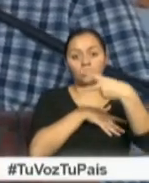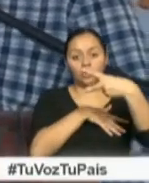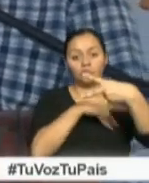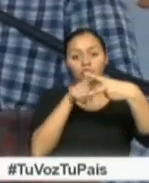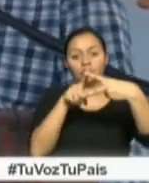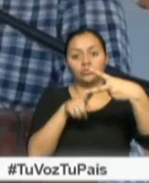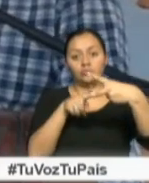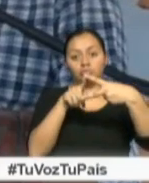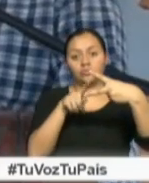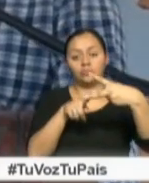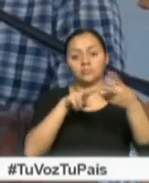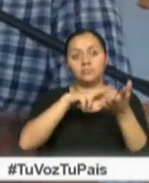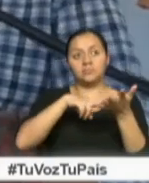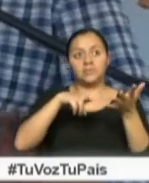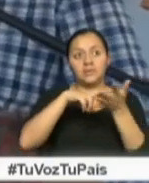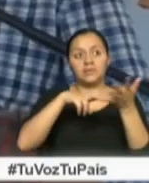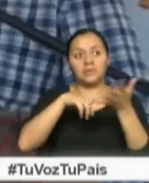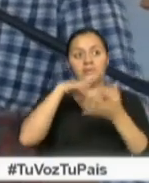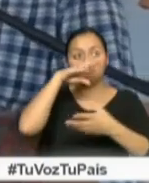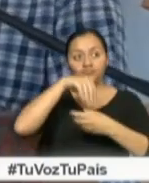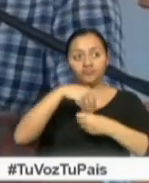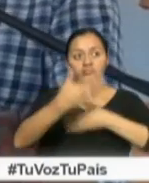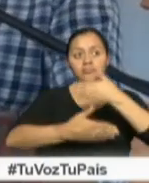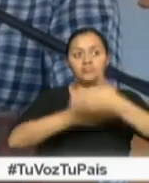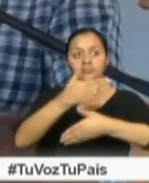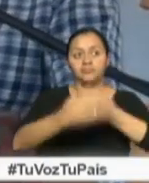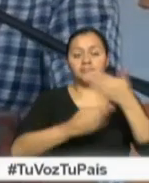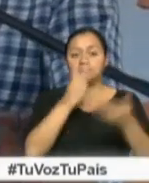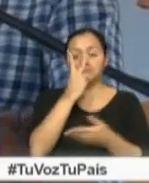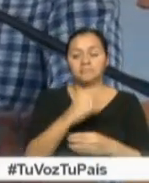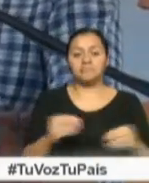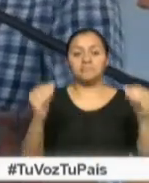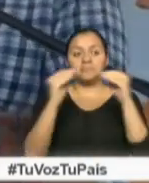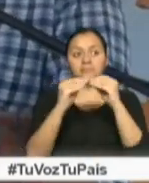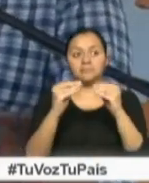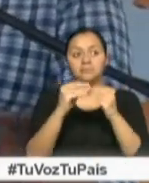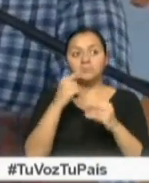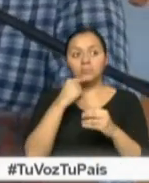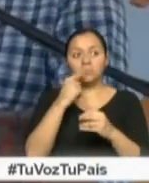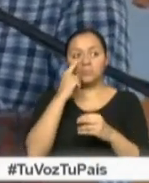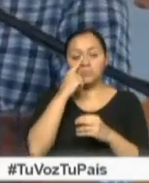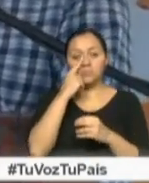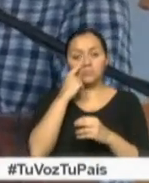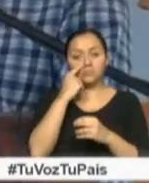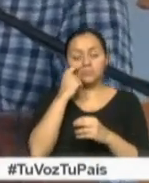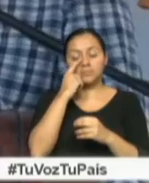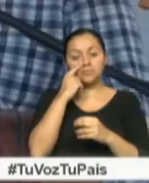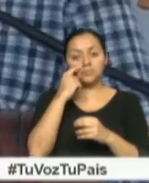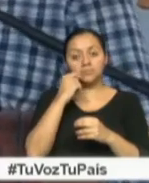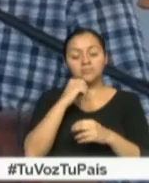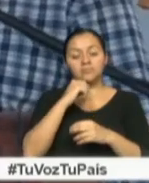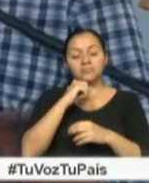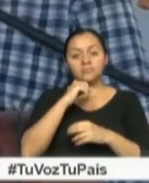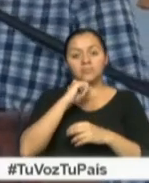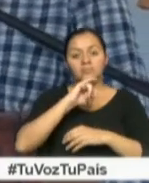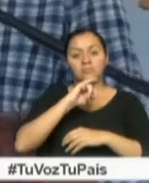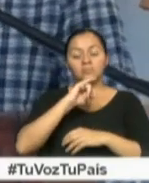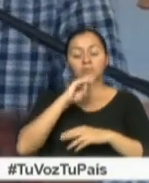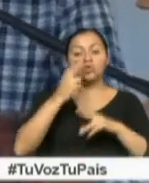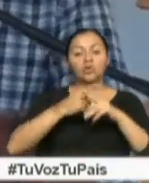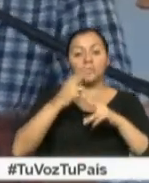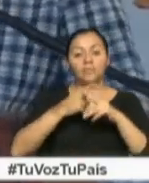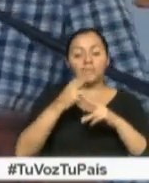minería de gran escala tiene el proyecto Mirador tiene el proyecto Frunta del Norte que